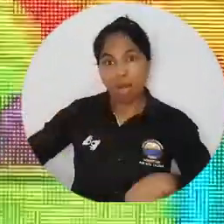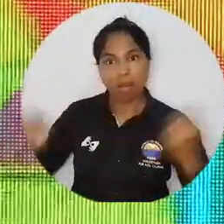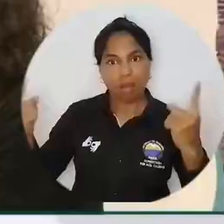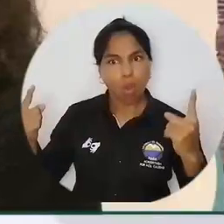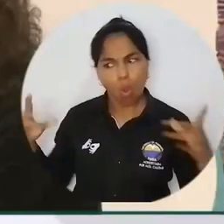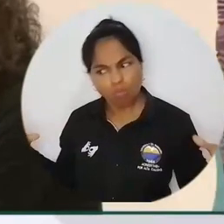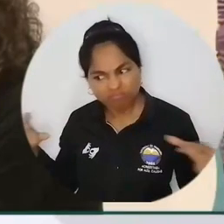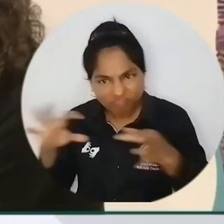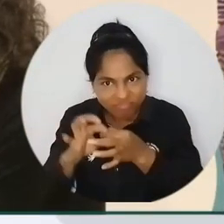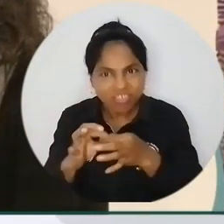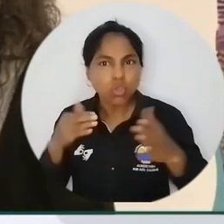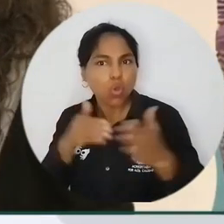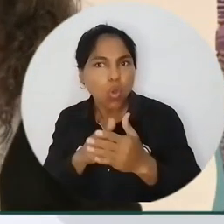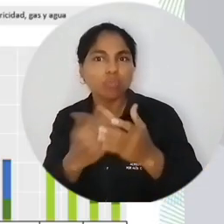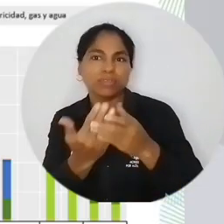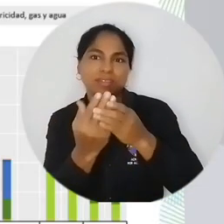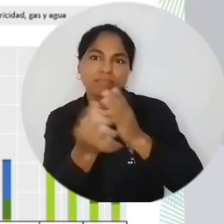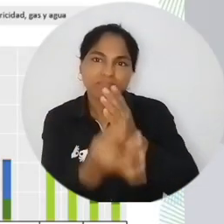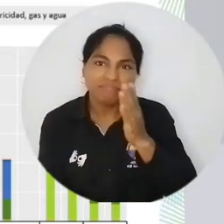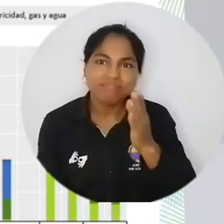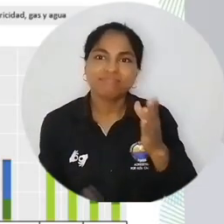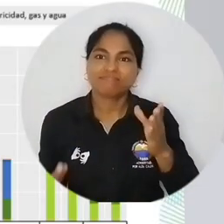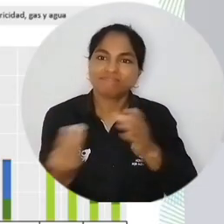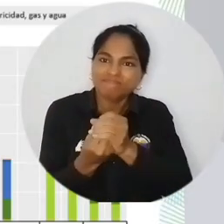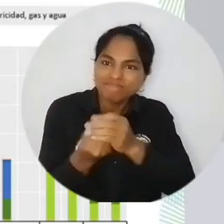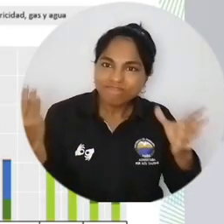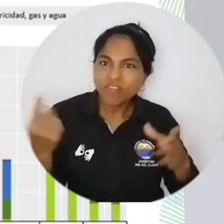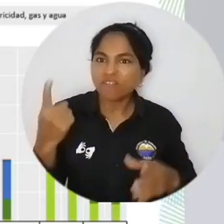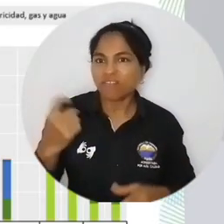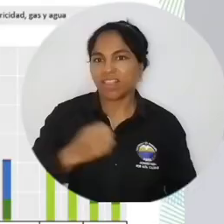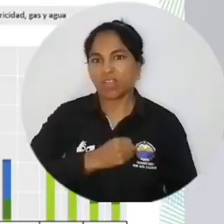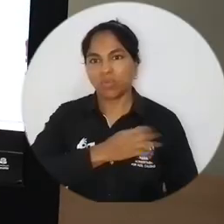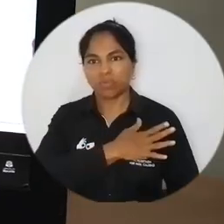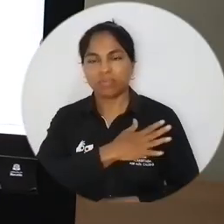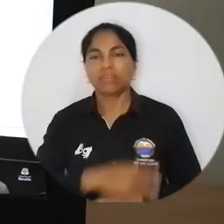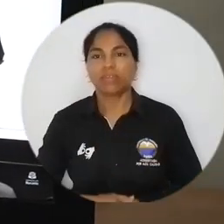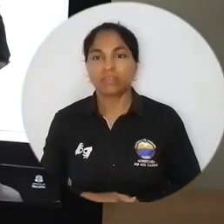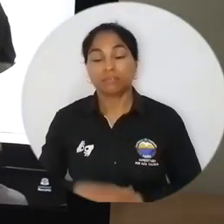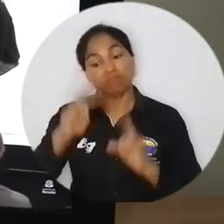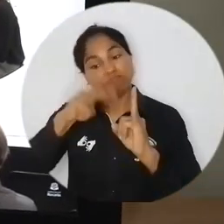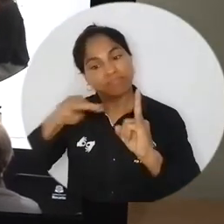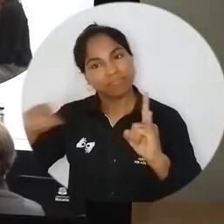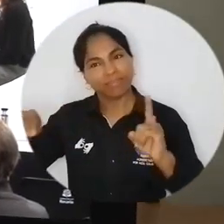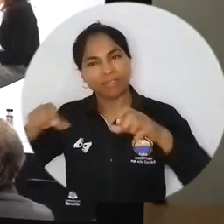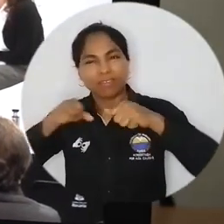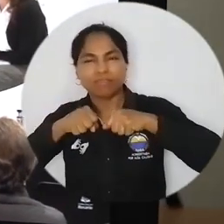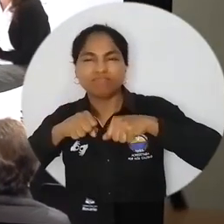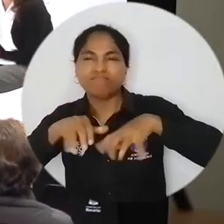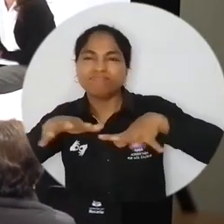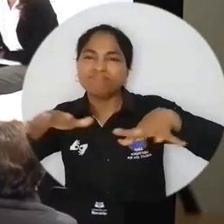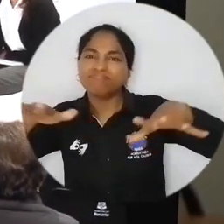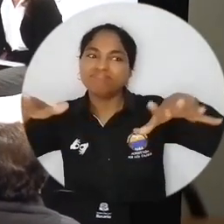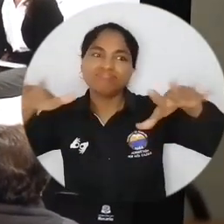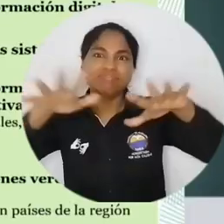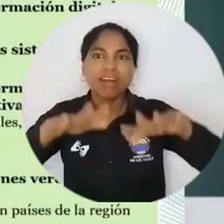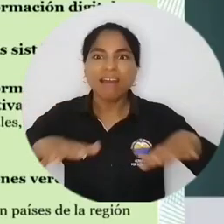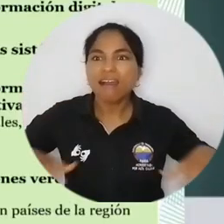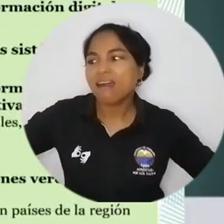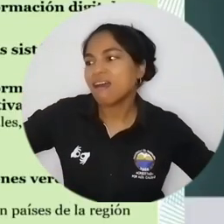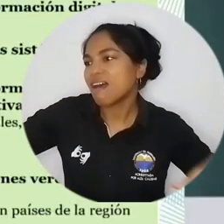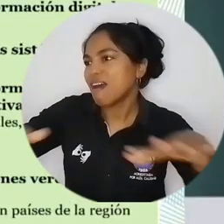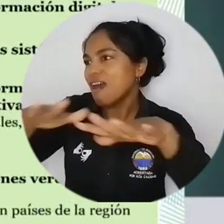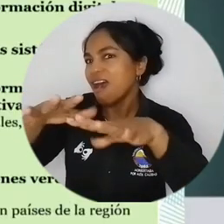Así es como Unimagdalena continúa expandiéndose por el territorio, siendo parte fundamental de las